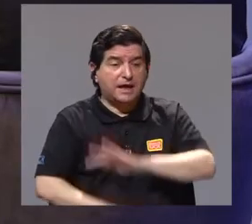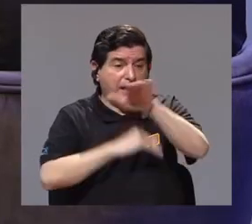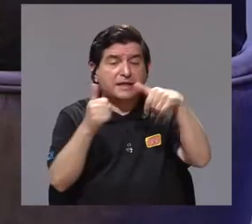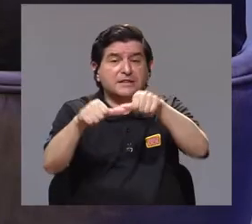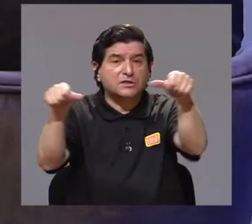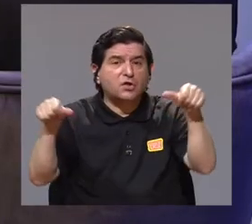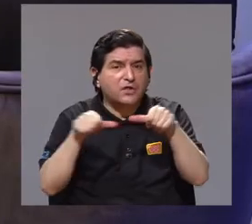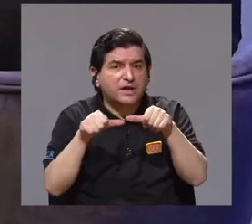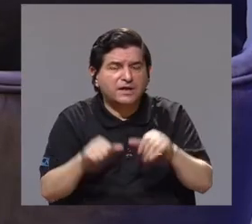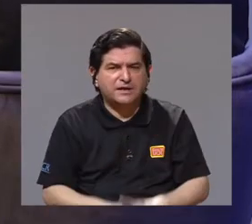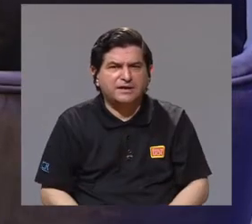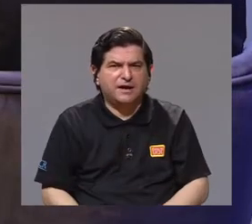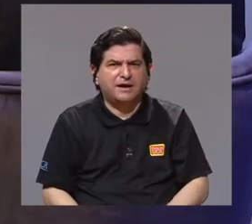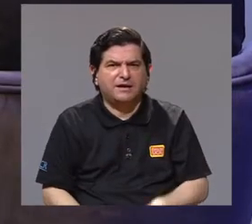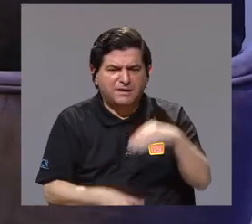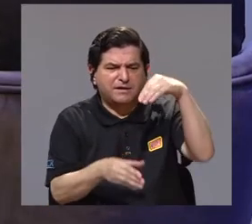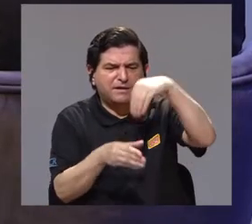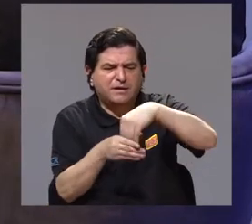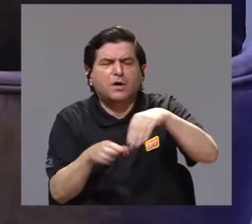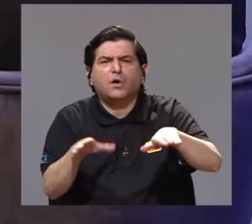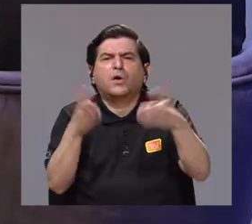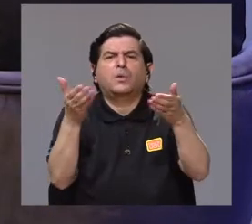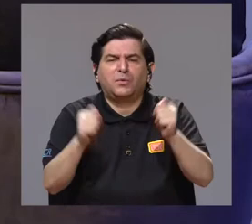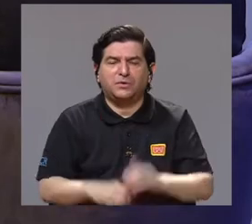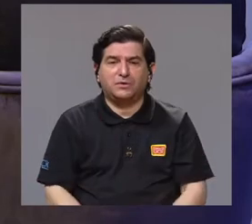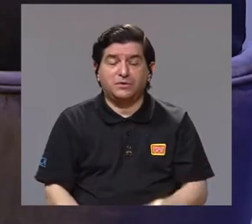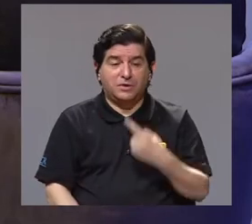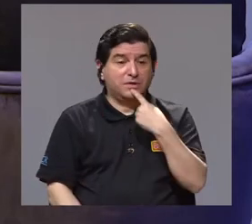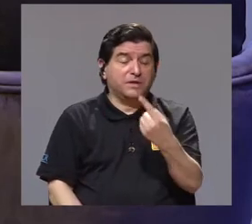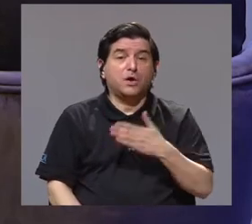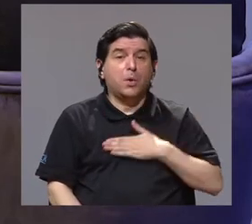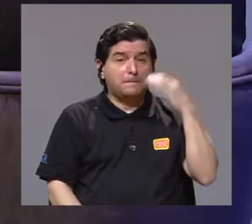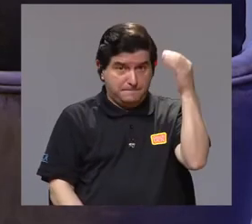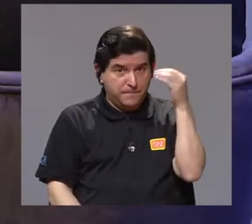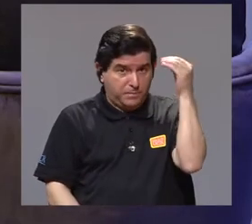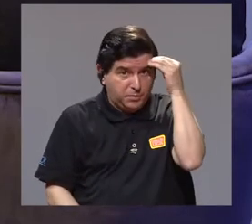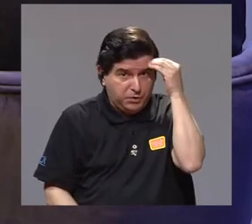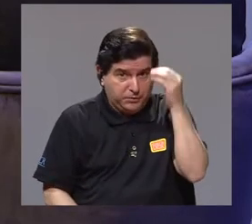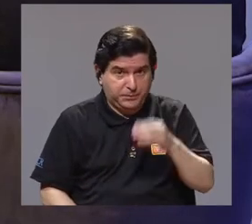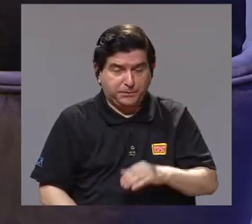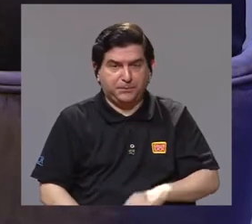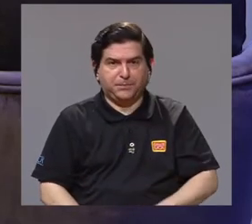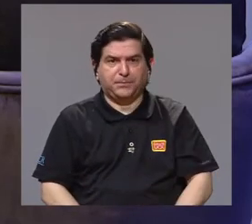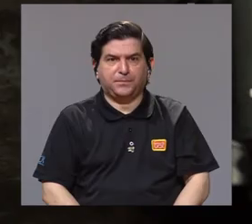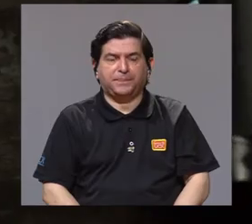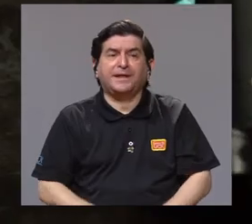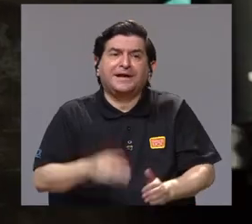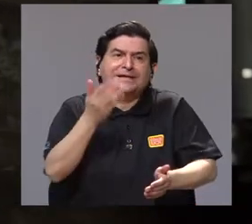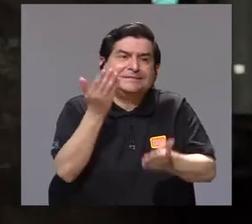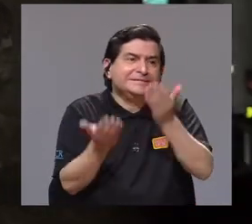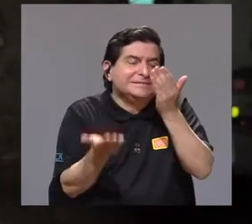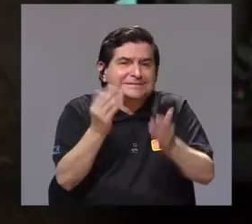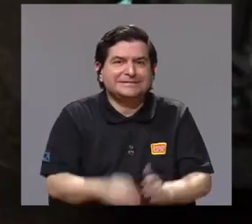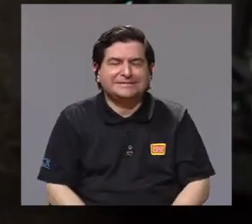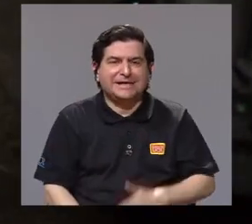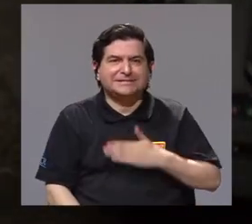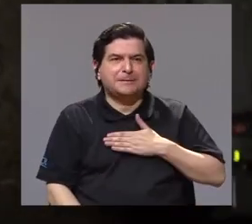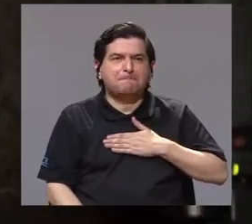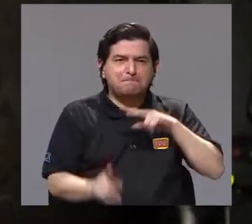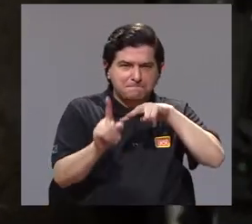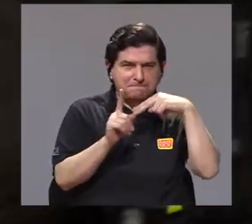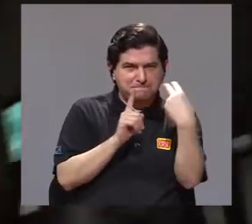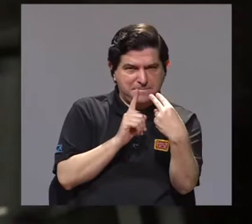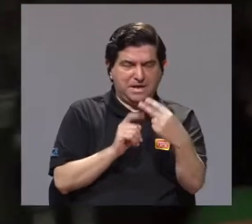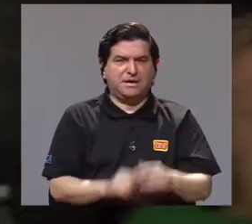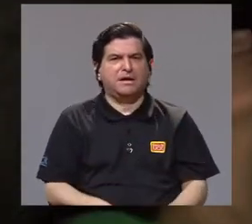en toda el área? Bueno, yo voy a decir mi opinión, digamos, y posiblemente no,